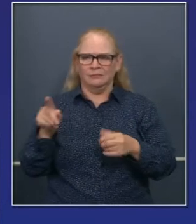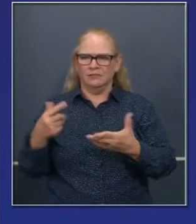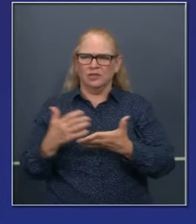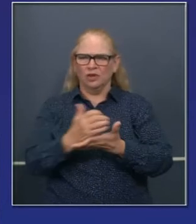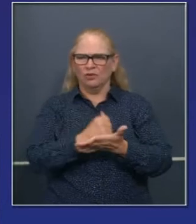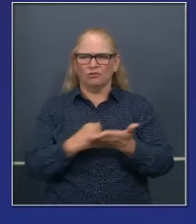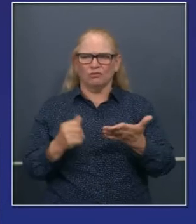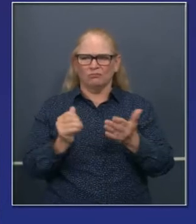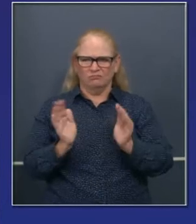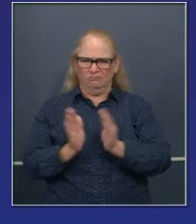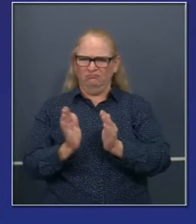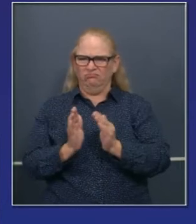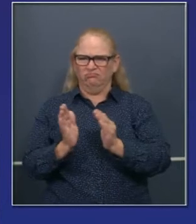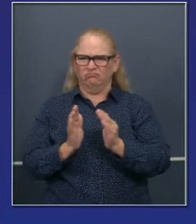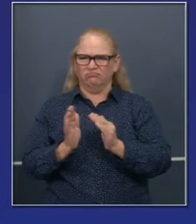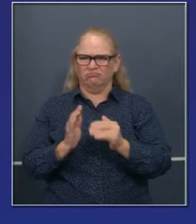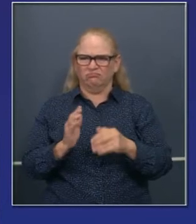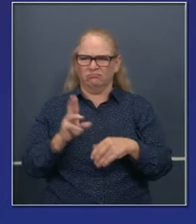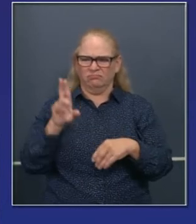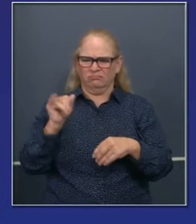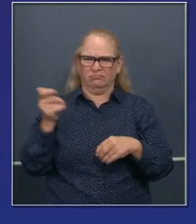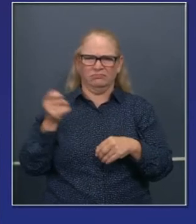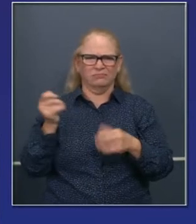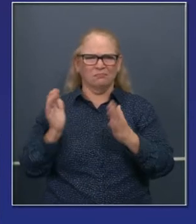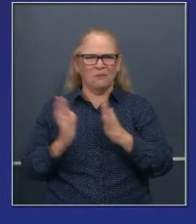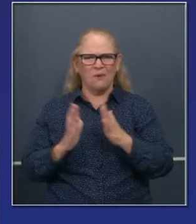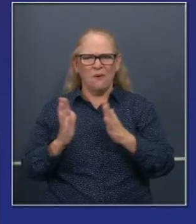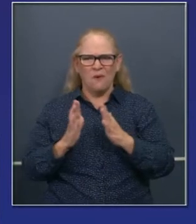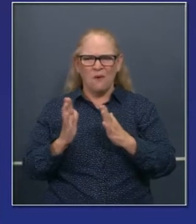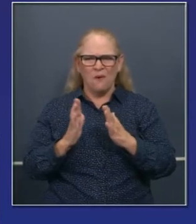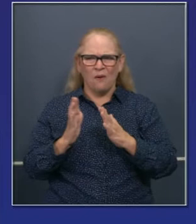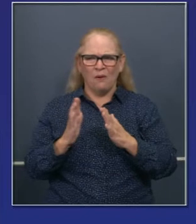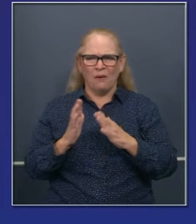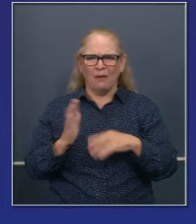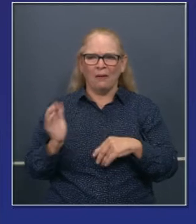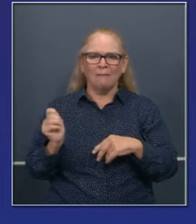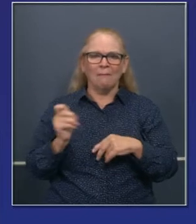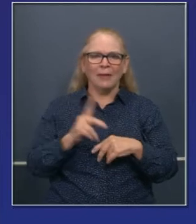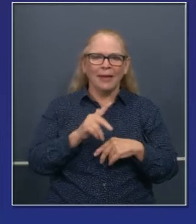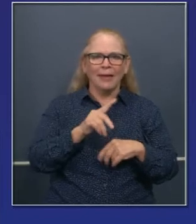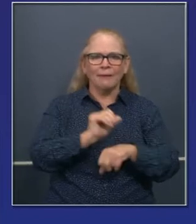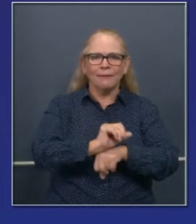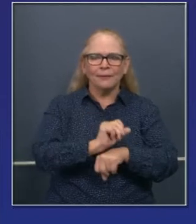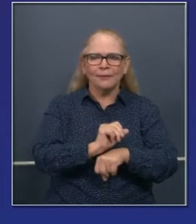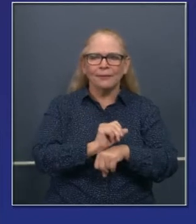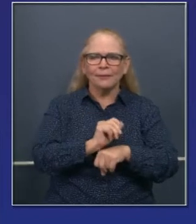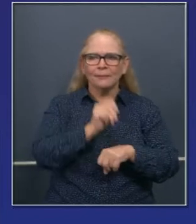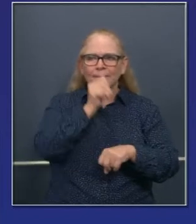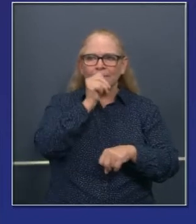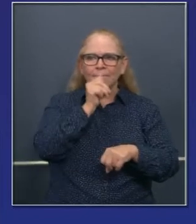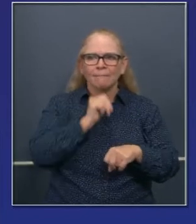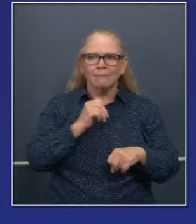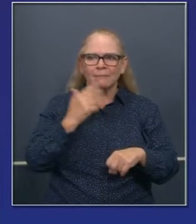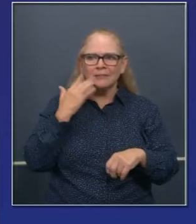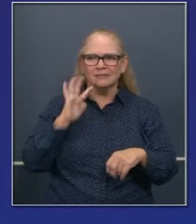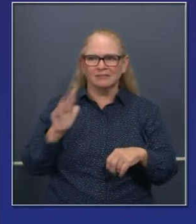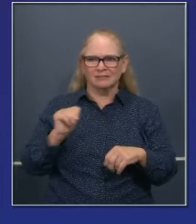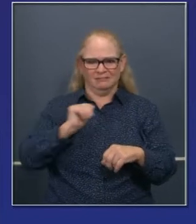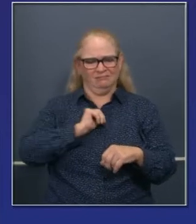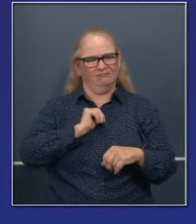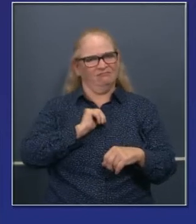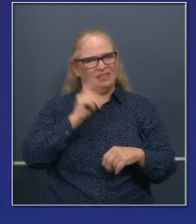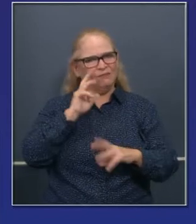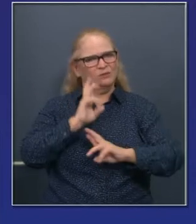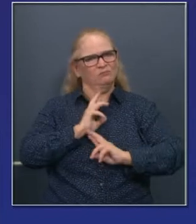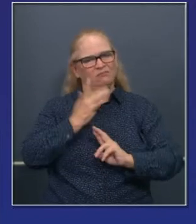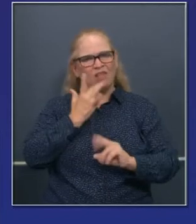que recibirían con beneficios de desempleo, pero sin embargo volvieron a trabajar por razones, por ejemplo, como la dignidad,